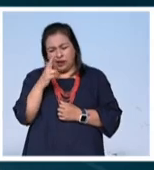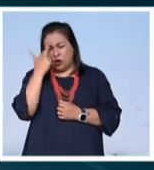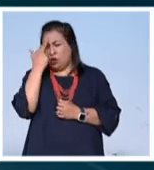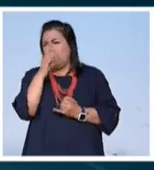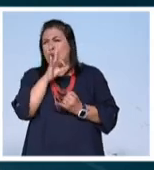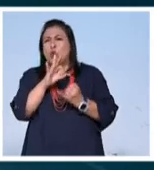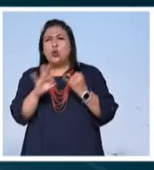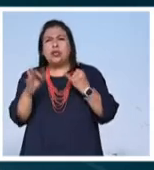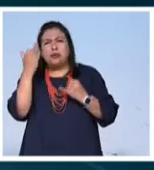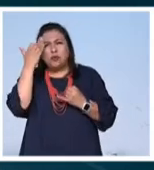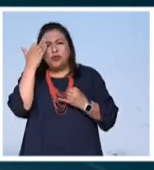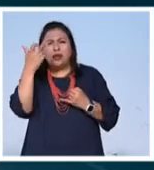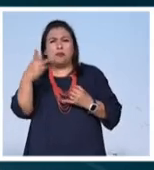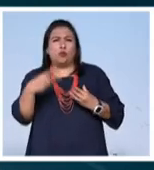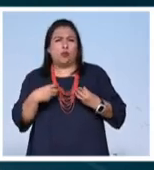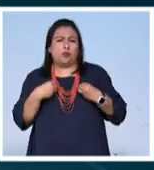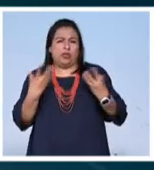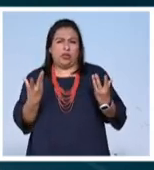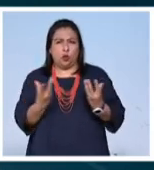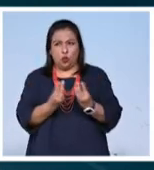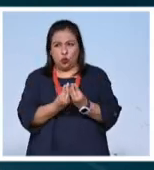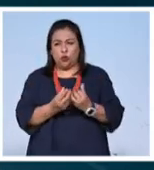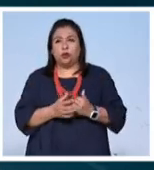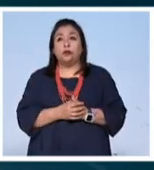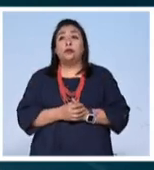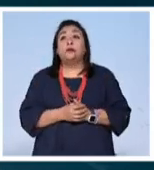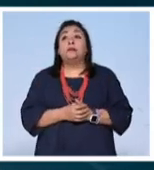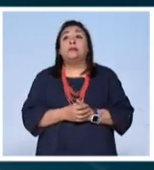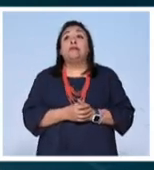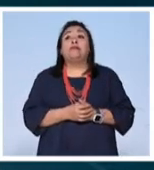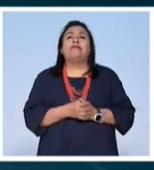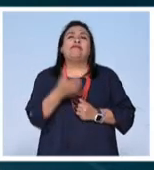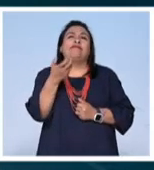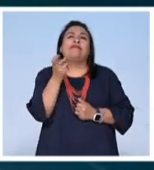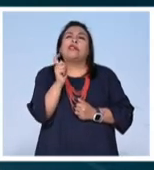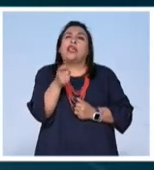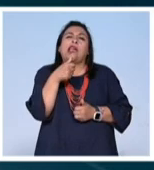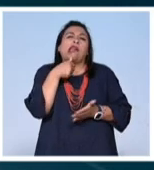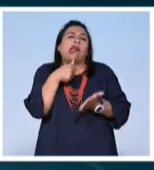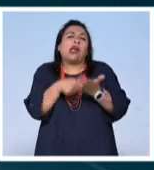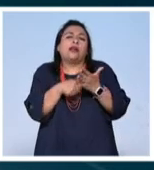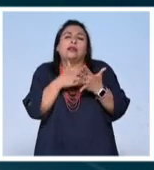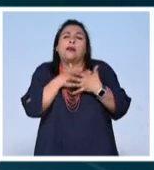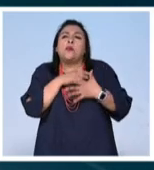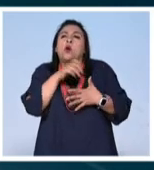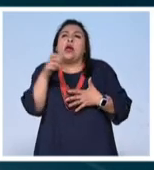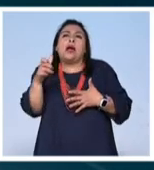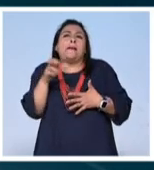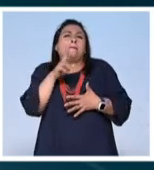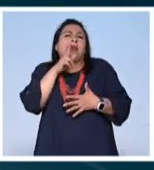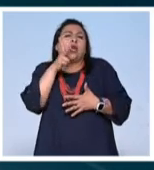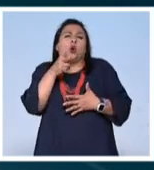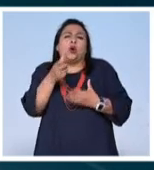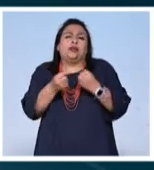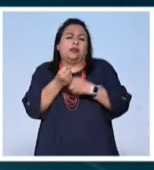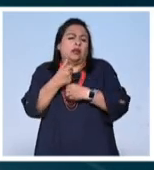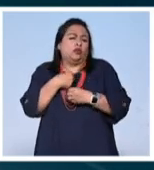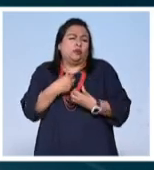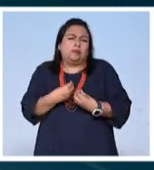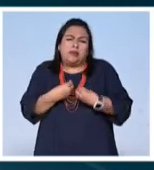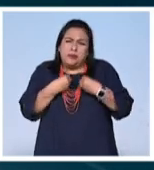últimos instantes de su vida juntos Es una carta de amor a los mejores años de mi vida